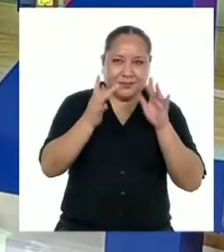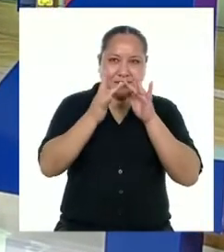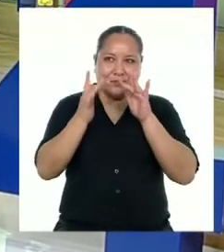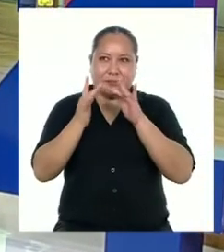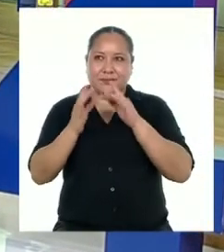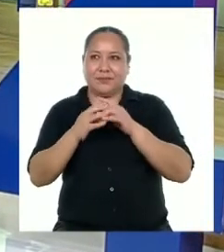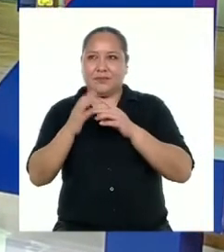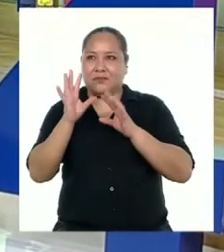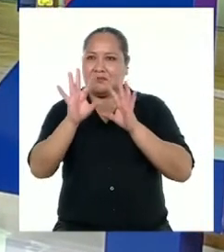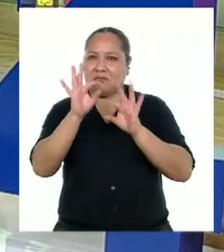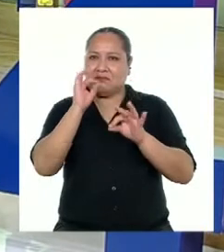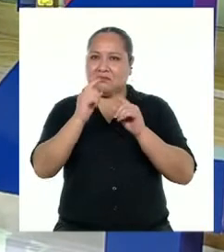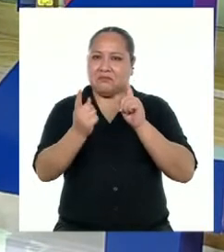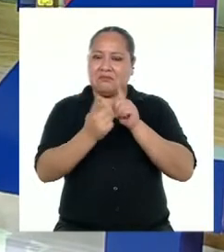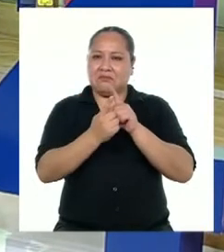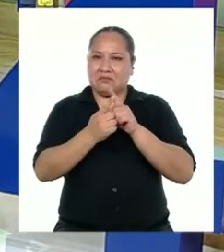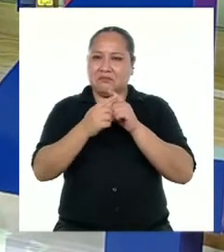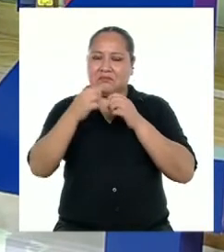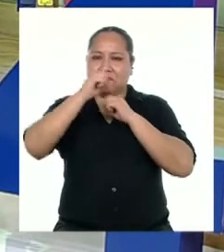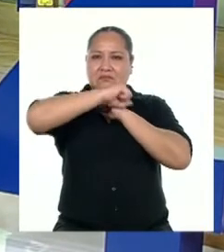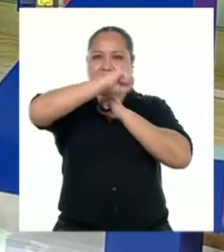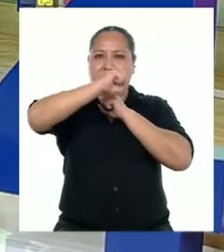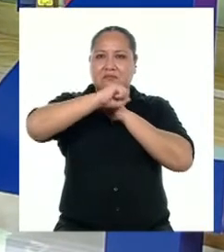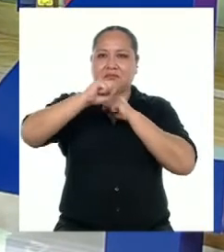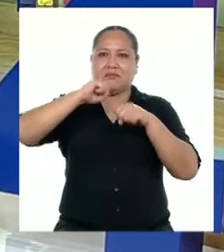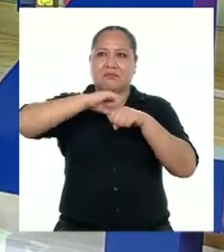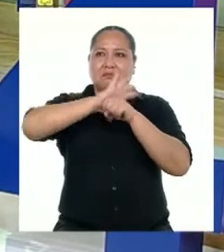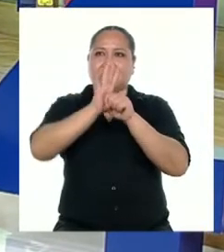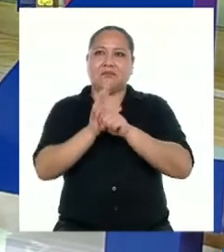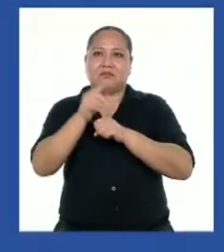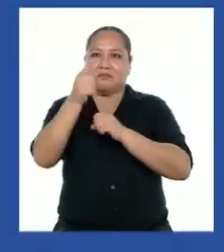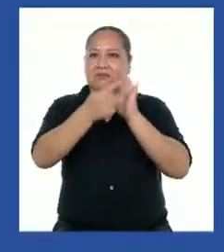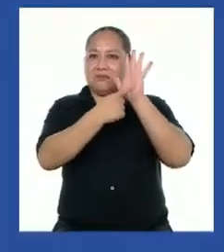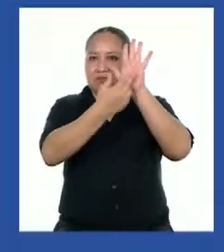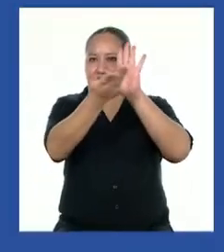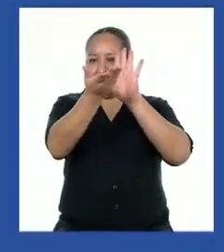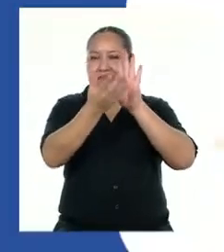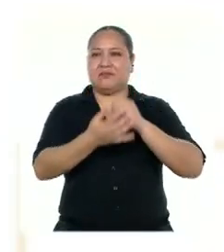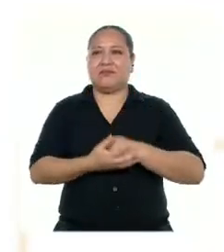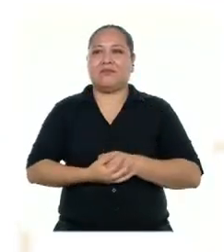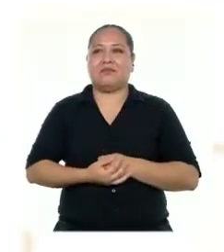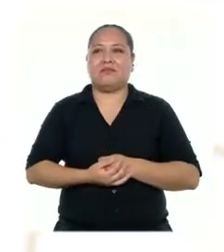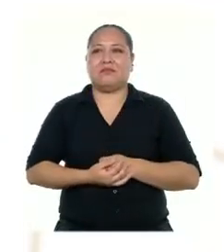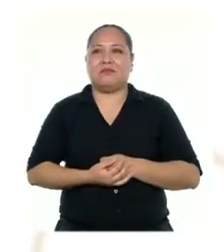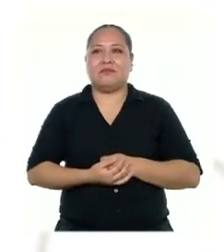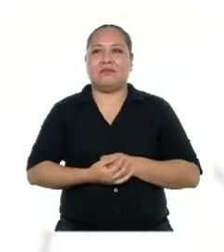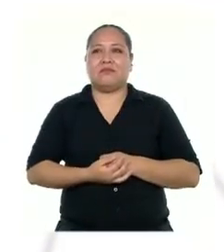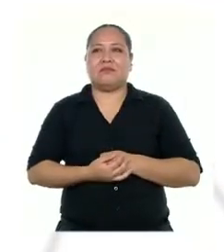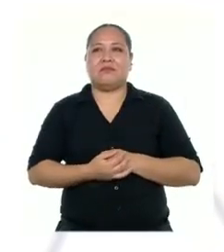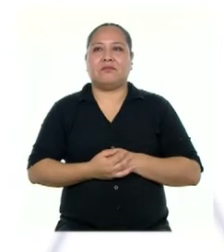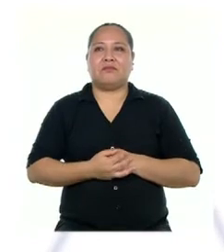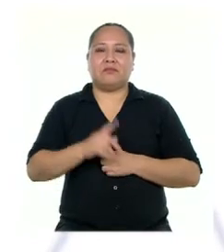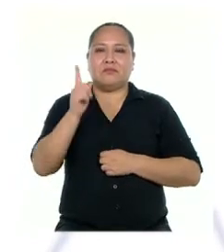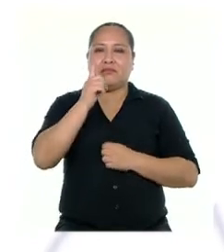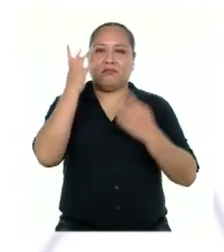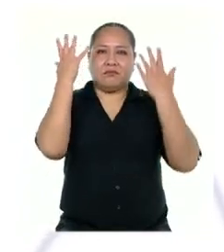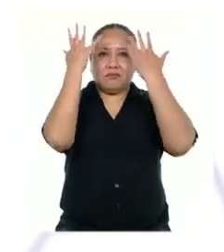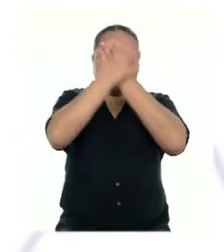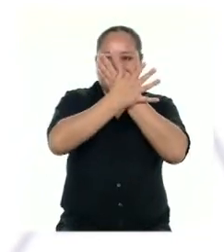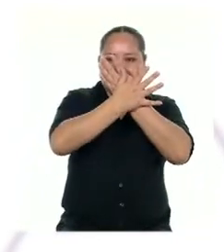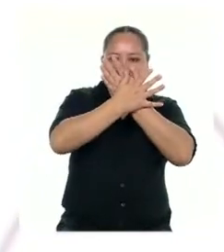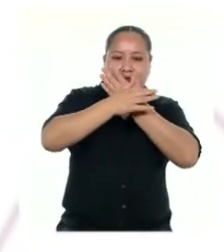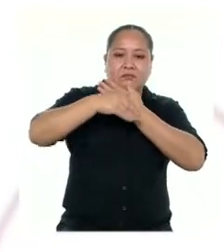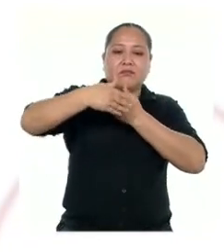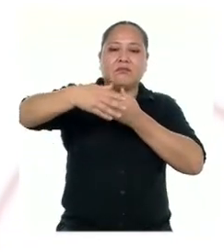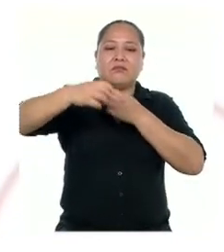sociales y me encontré con publicaciones sobre la pandemia como estas. Sin oscuridad no hay luz.